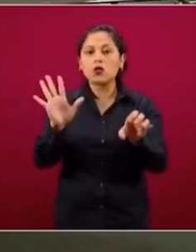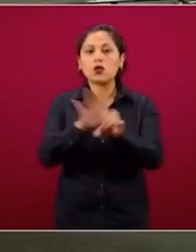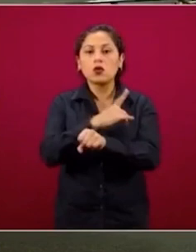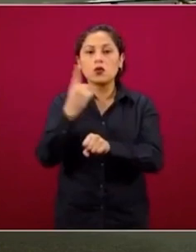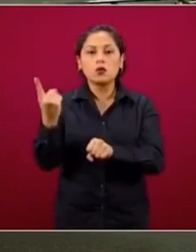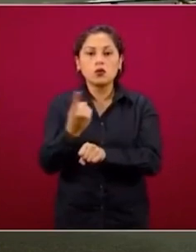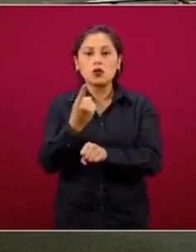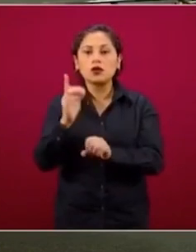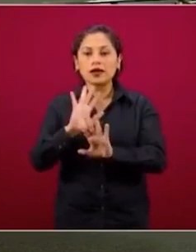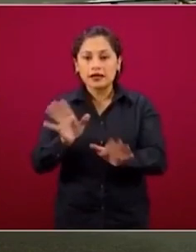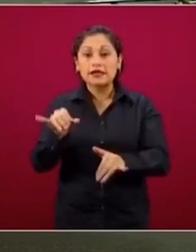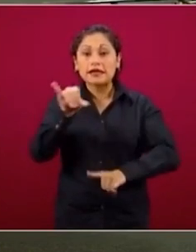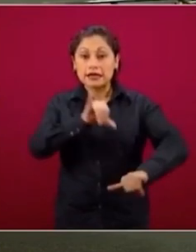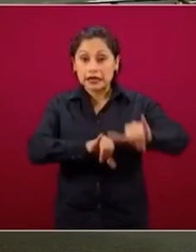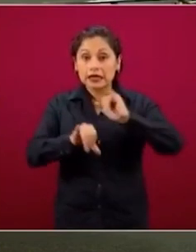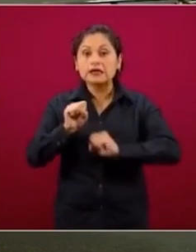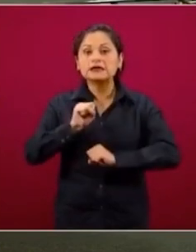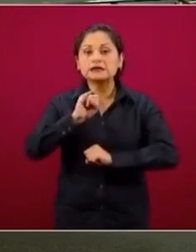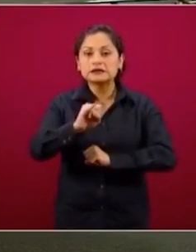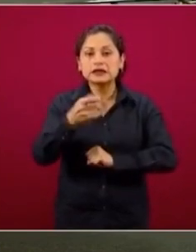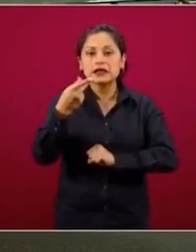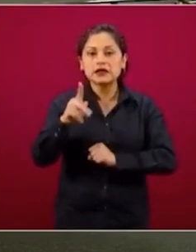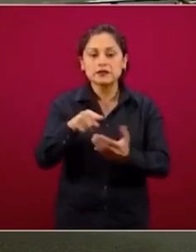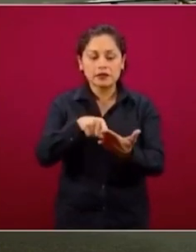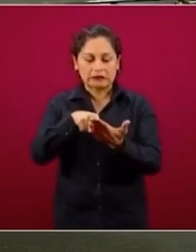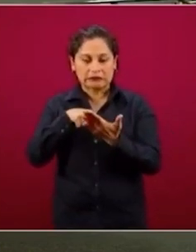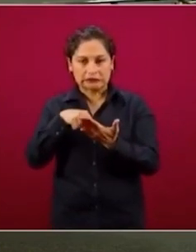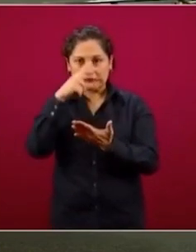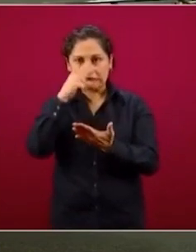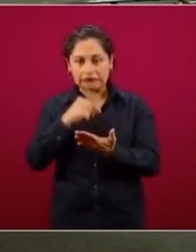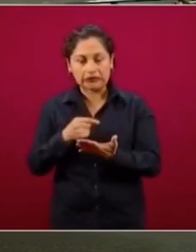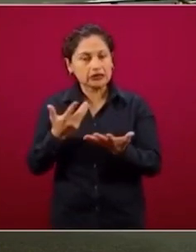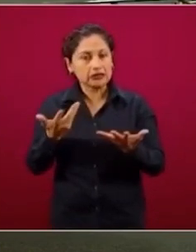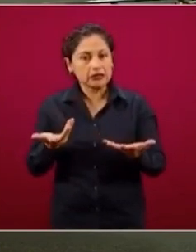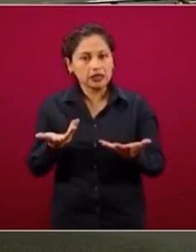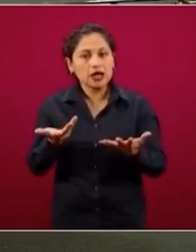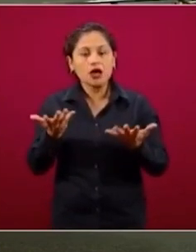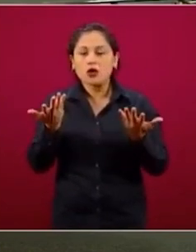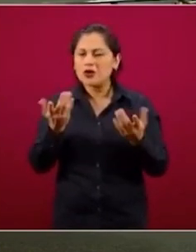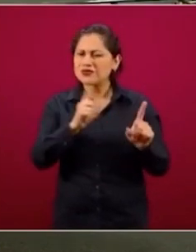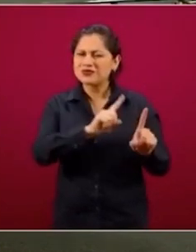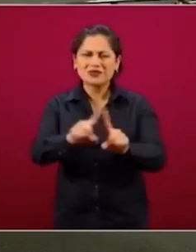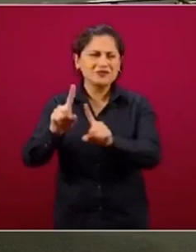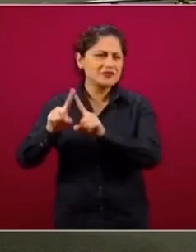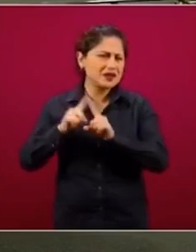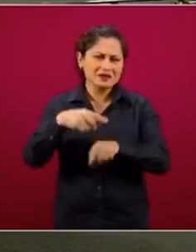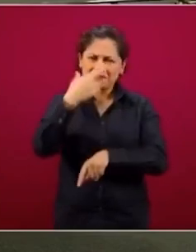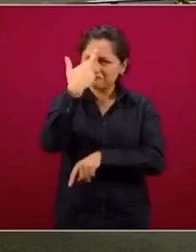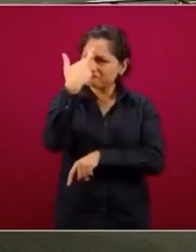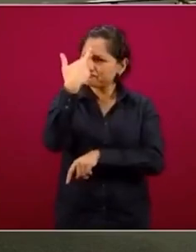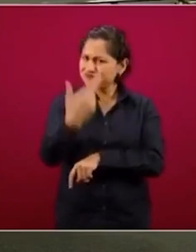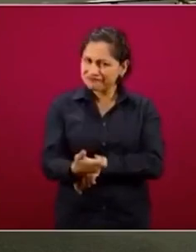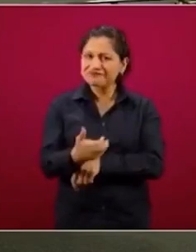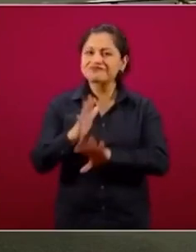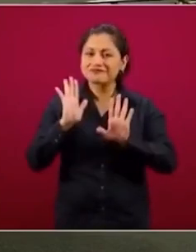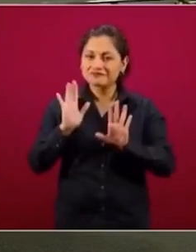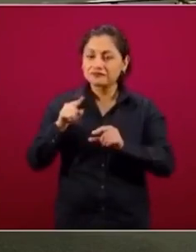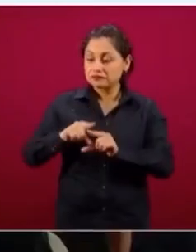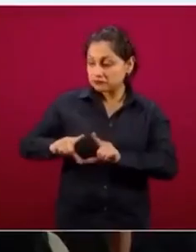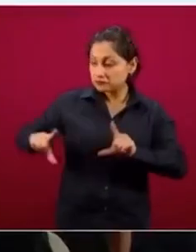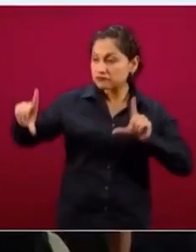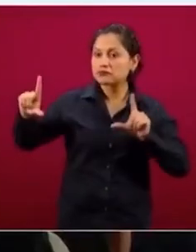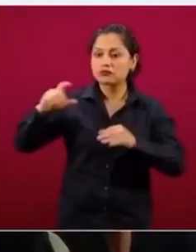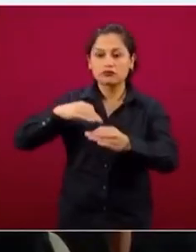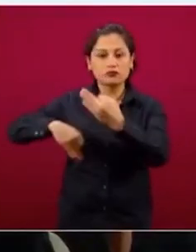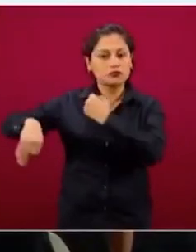pero el resultado fue fallido, por muchas razones, la enorme mayoría, este es de todos, todo